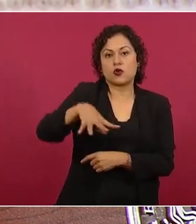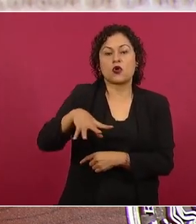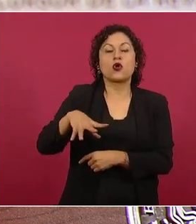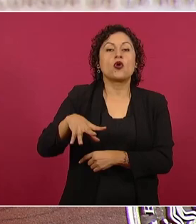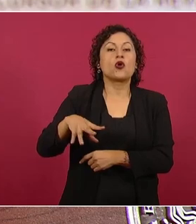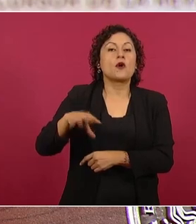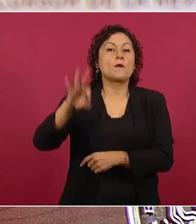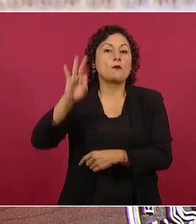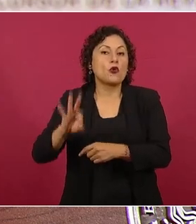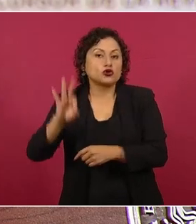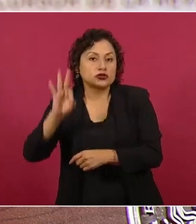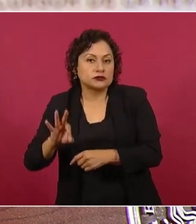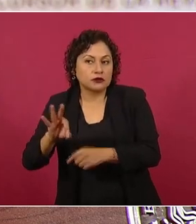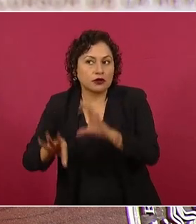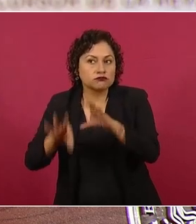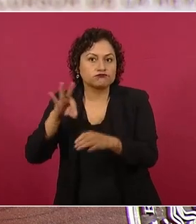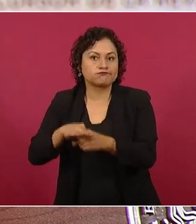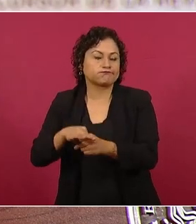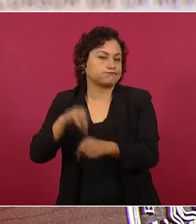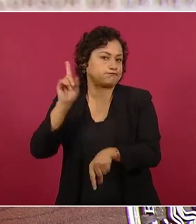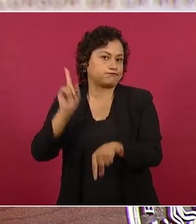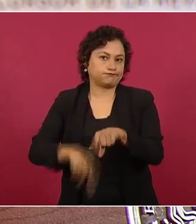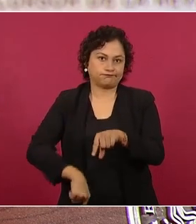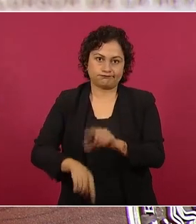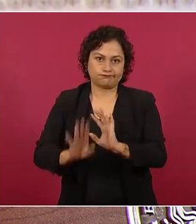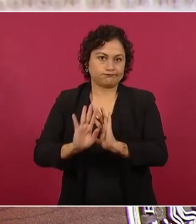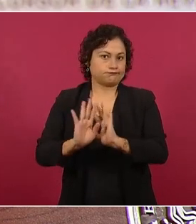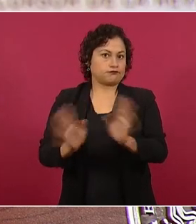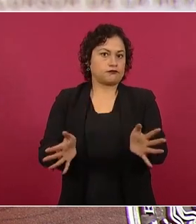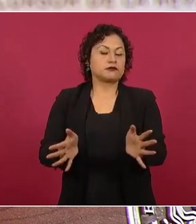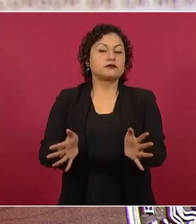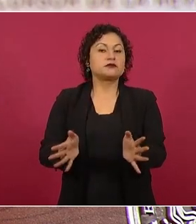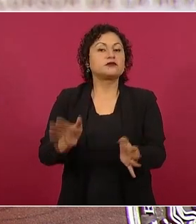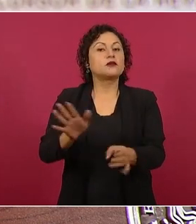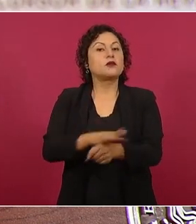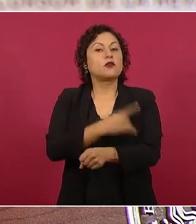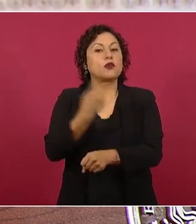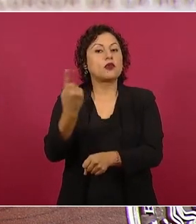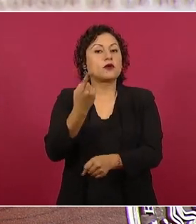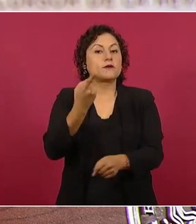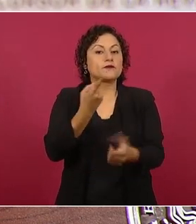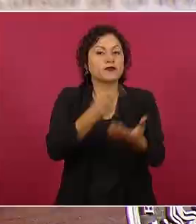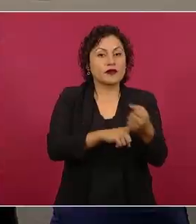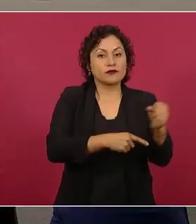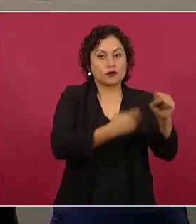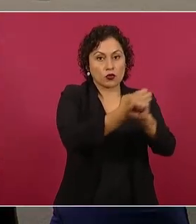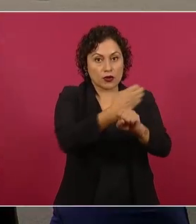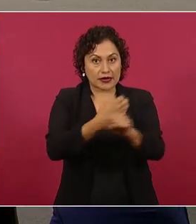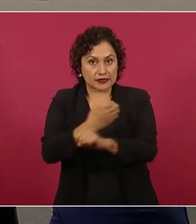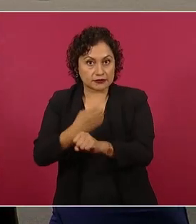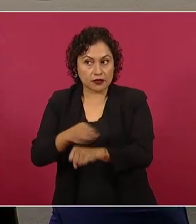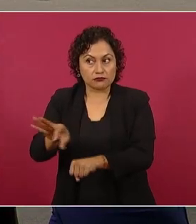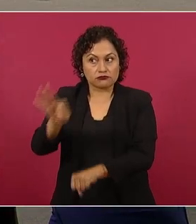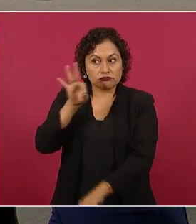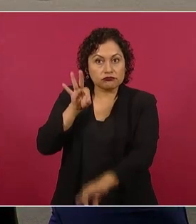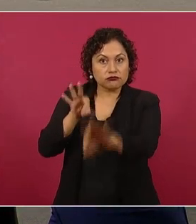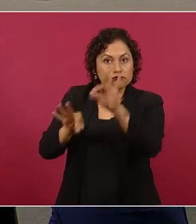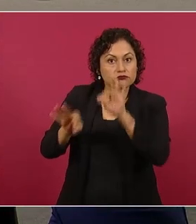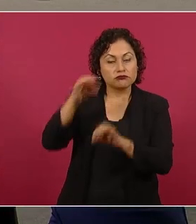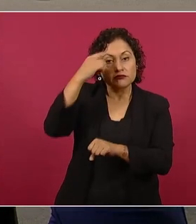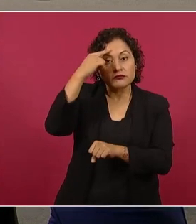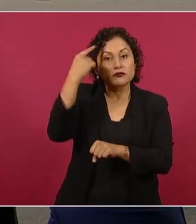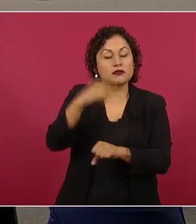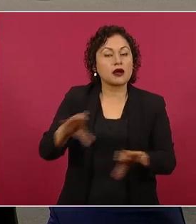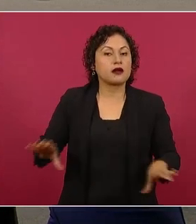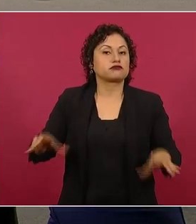y en cada estado se elijan tantos integrantes de la Cámara como lo determine su